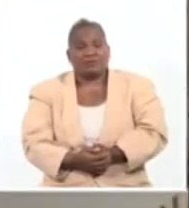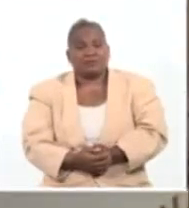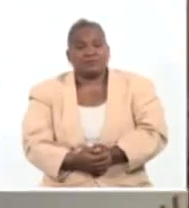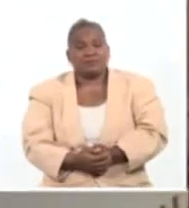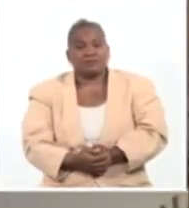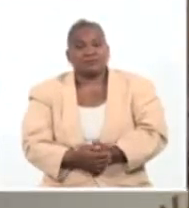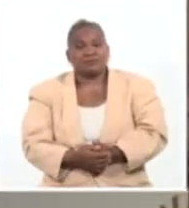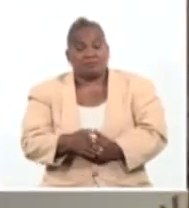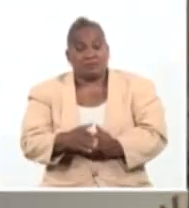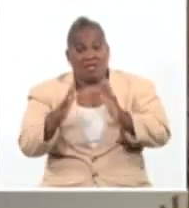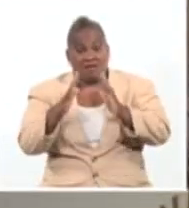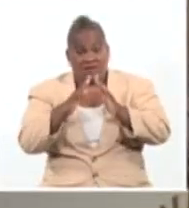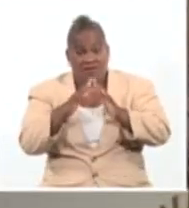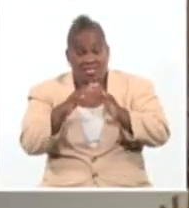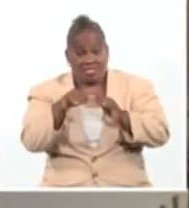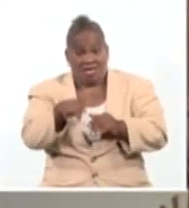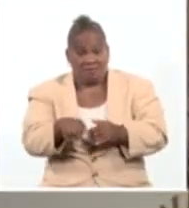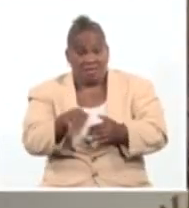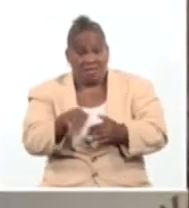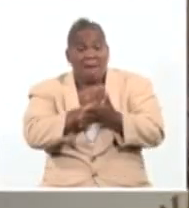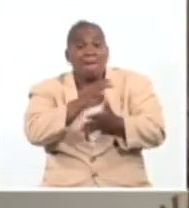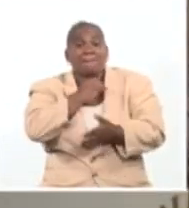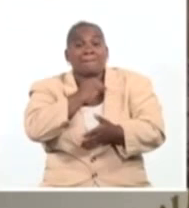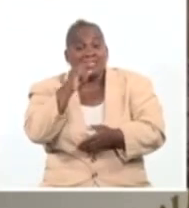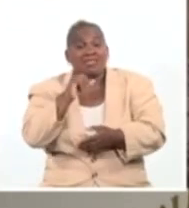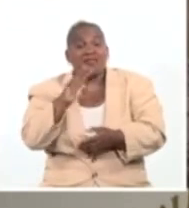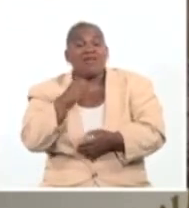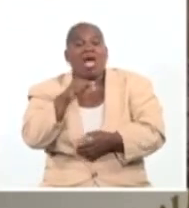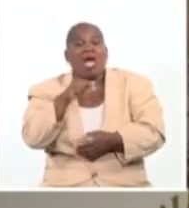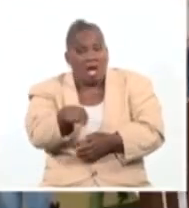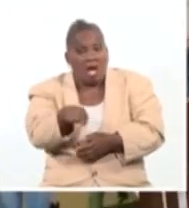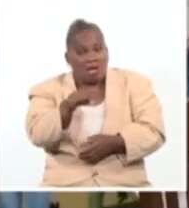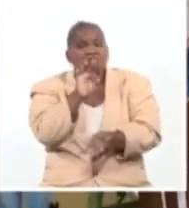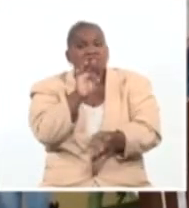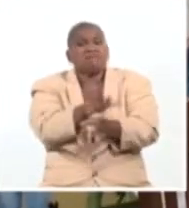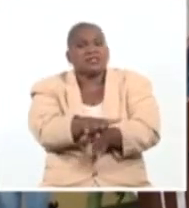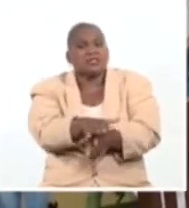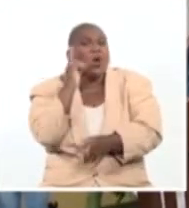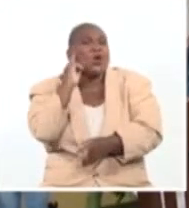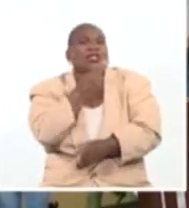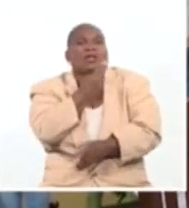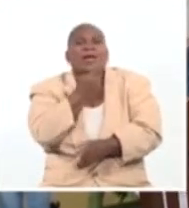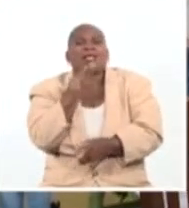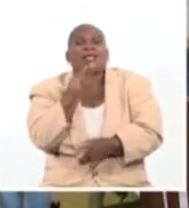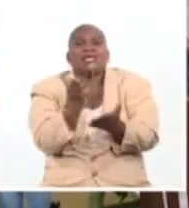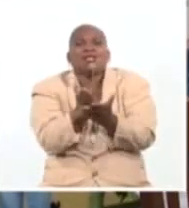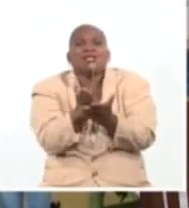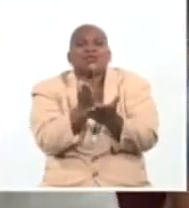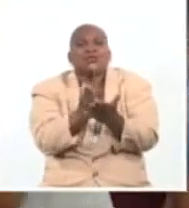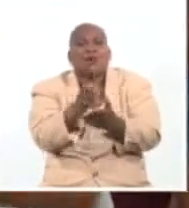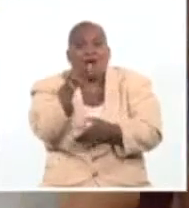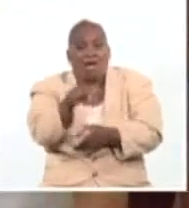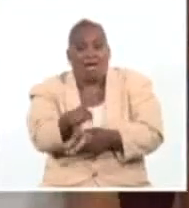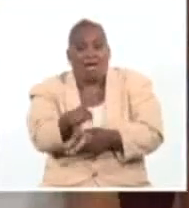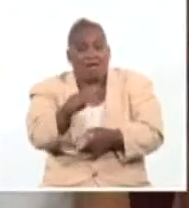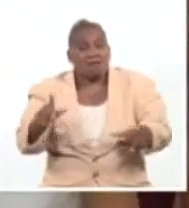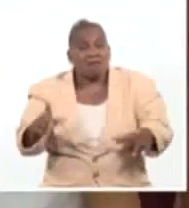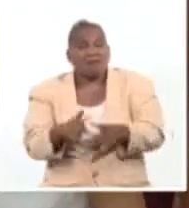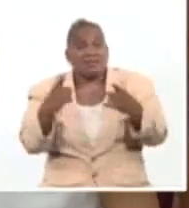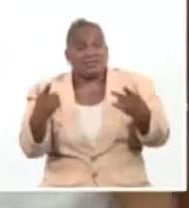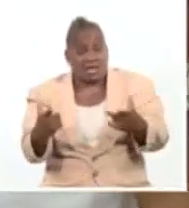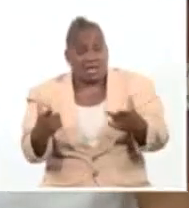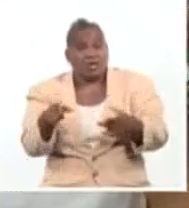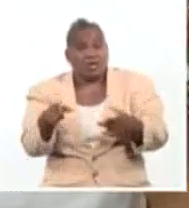La vivienda de Rafael María de Mendive, de Venida Escuela, donde inició su formación José Martí, fue escenario de celebración en vísperas del aniversario del